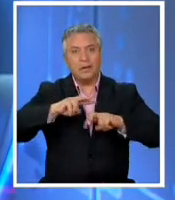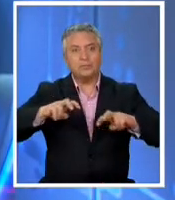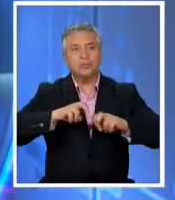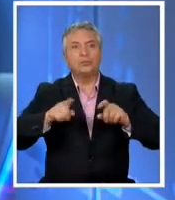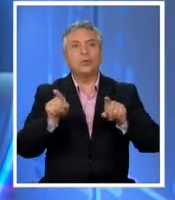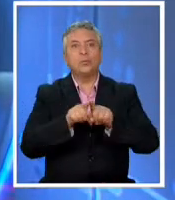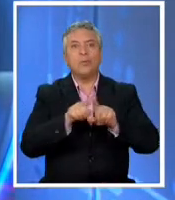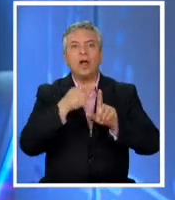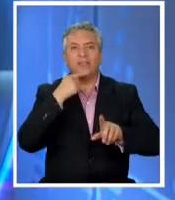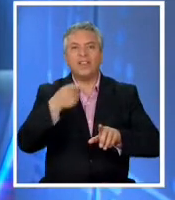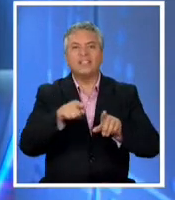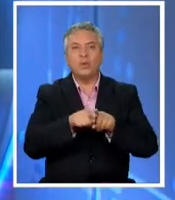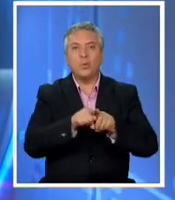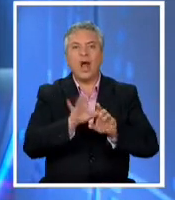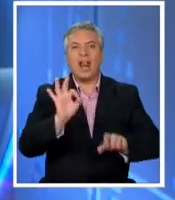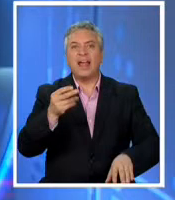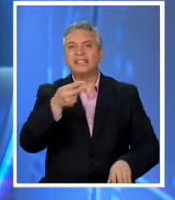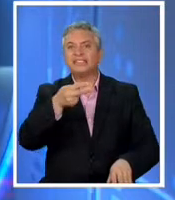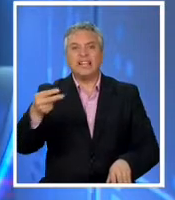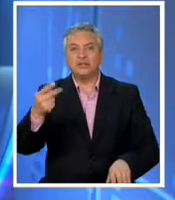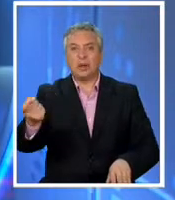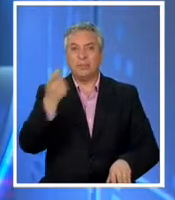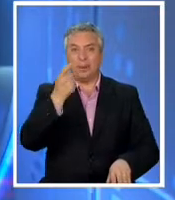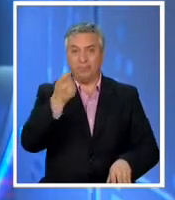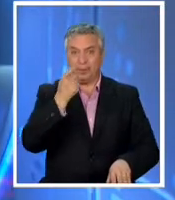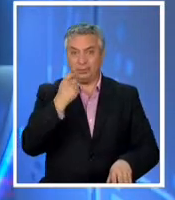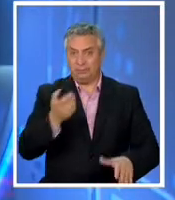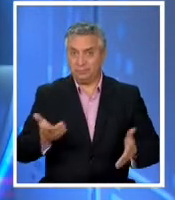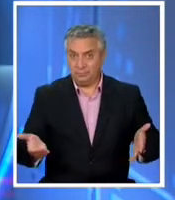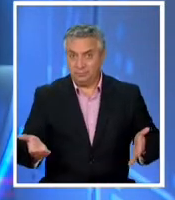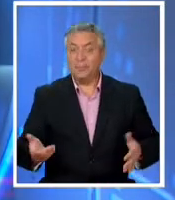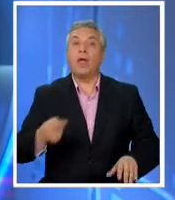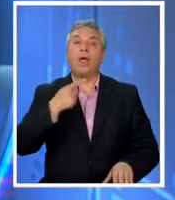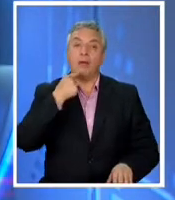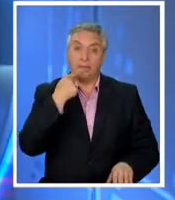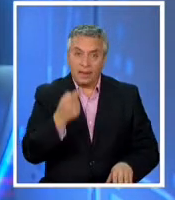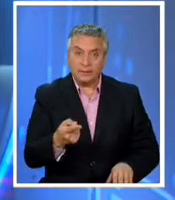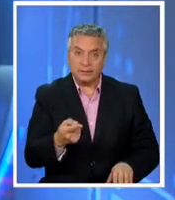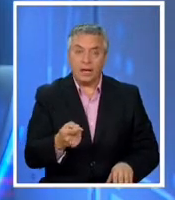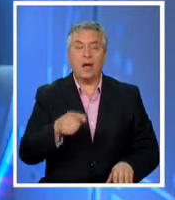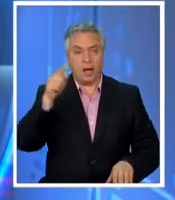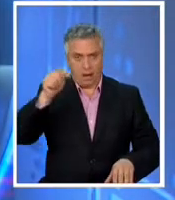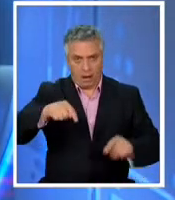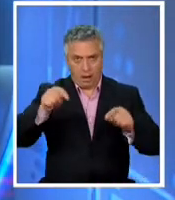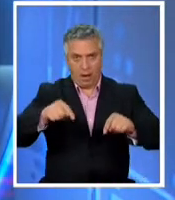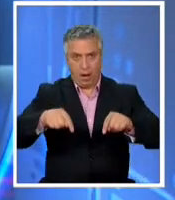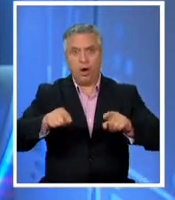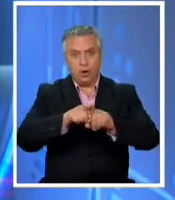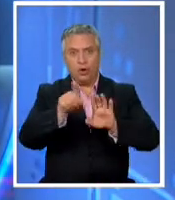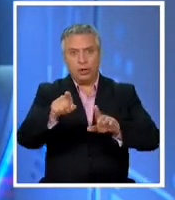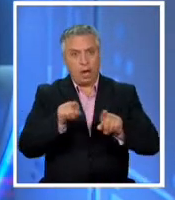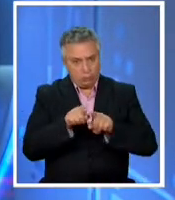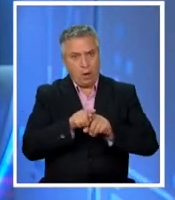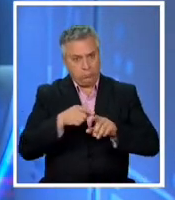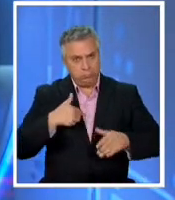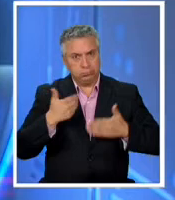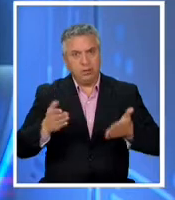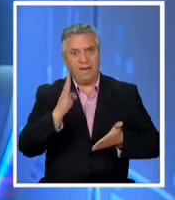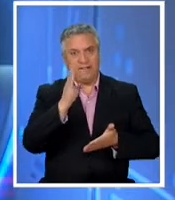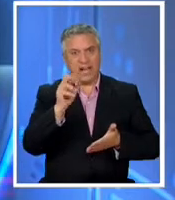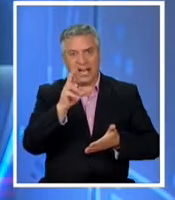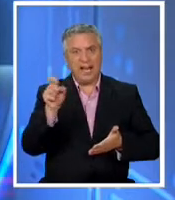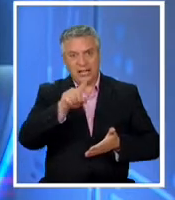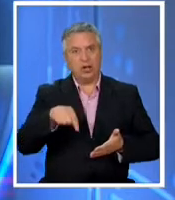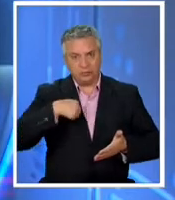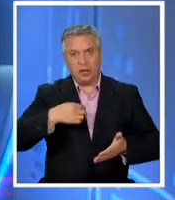de connotación sexual no será solo canónica. ¿Qué escenarios abre esta figura de autodenuncia para Berríos?